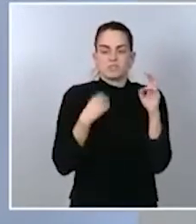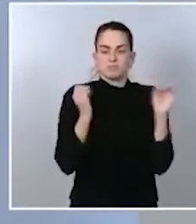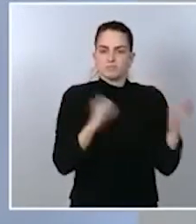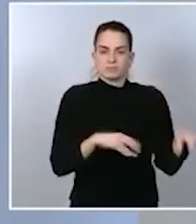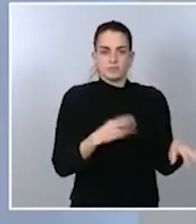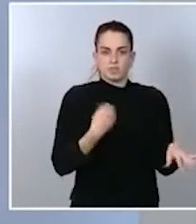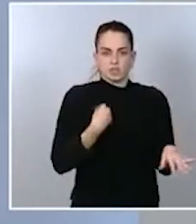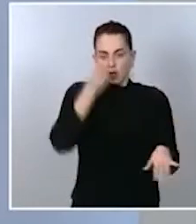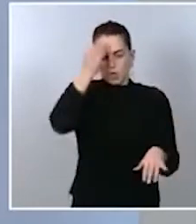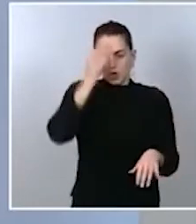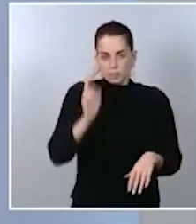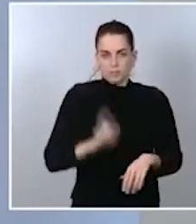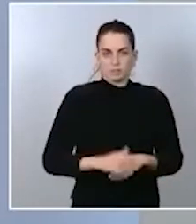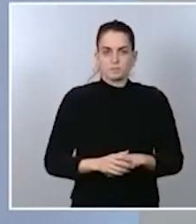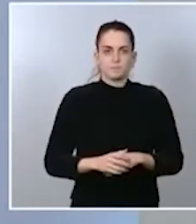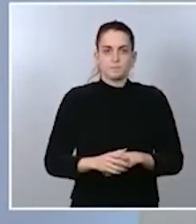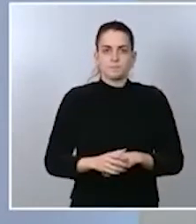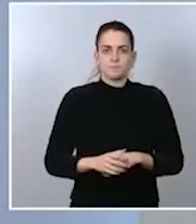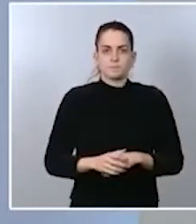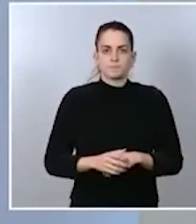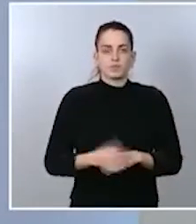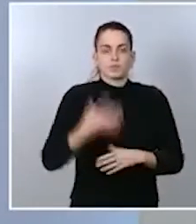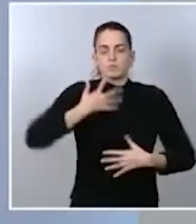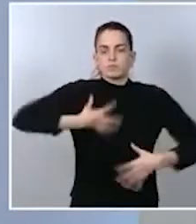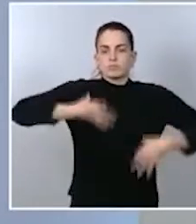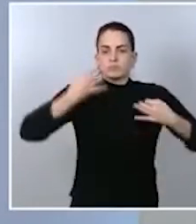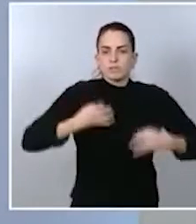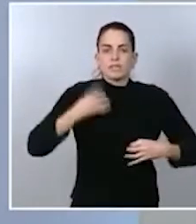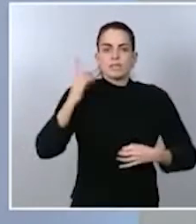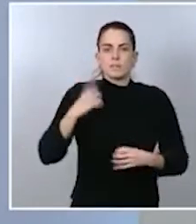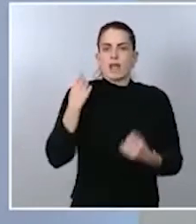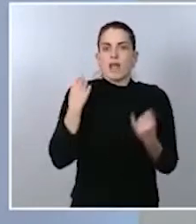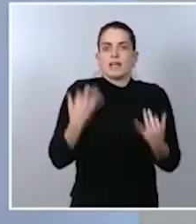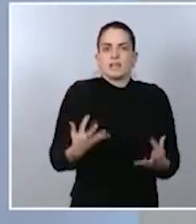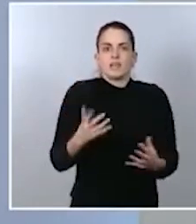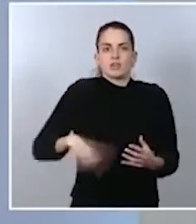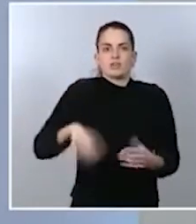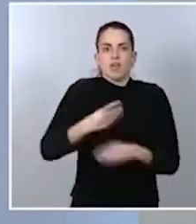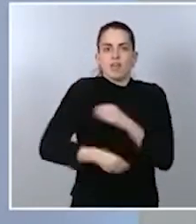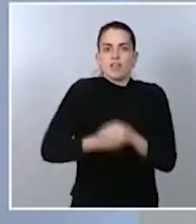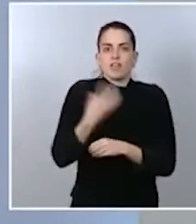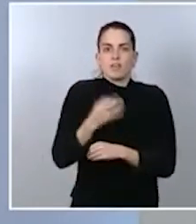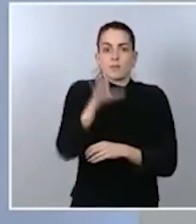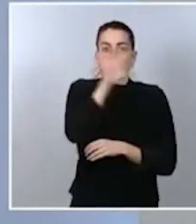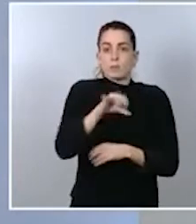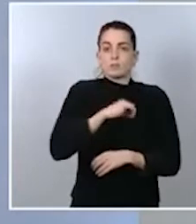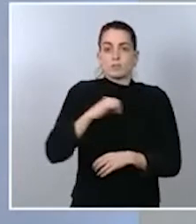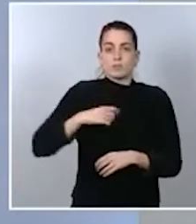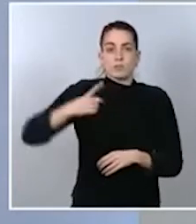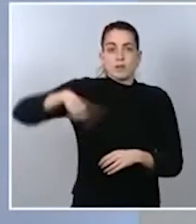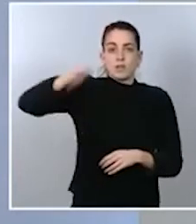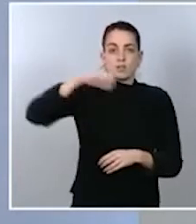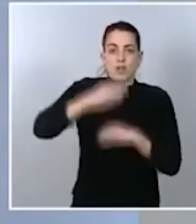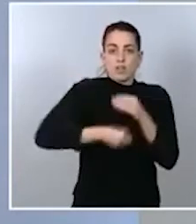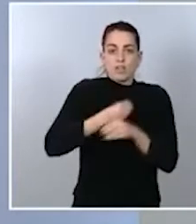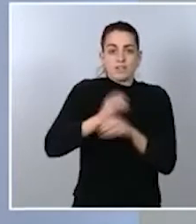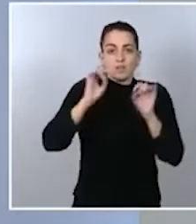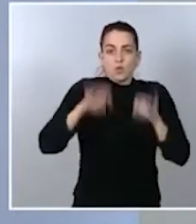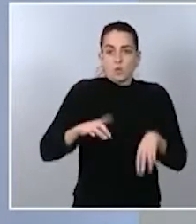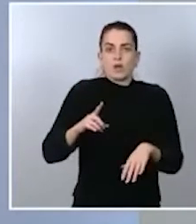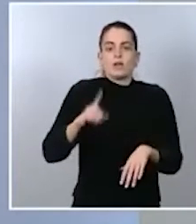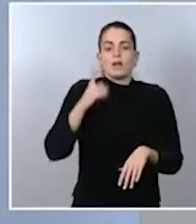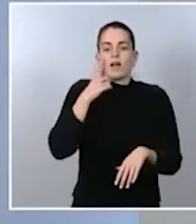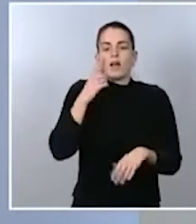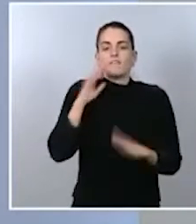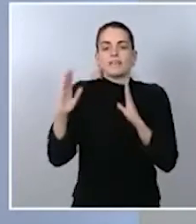pero también con la contundencia y la agilidad que hay que hacerlo, como ya están haciendo, insisto, las comunidades autónomas y es como vamos a controlar este incremento de